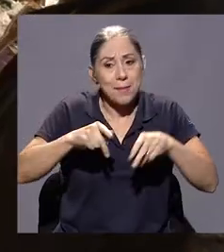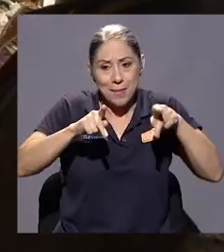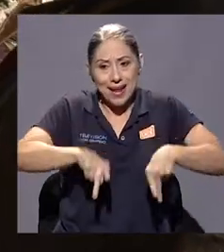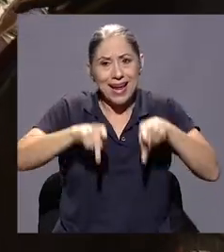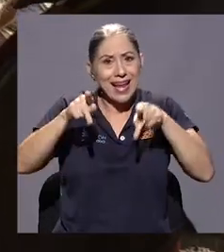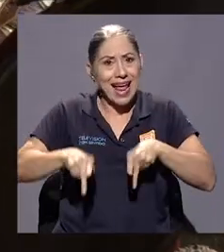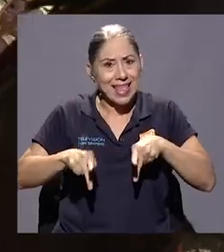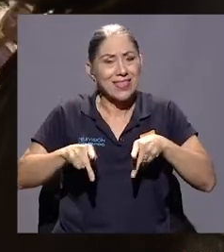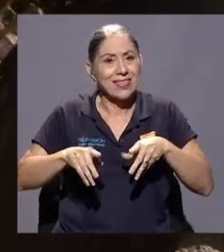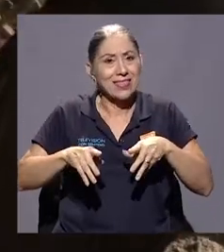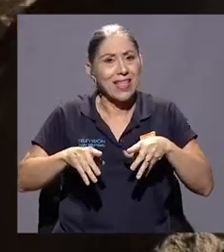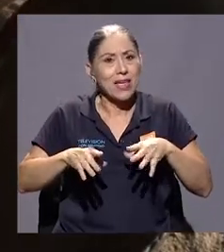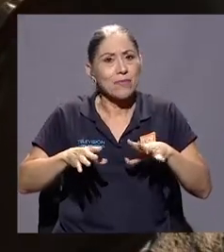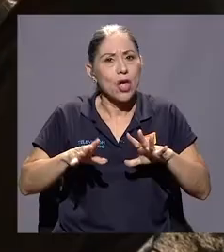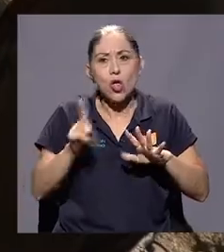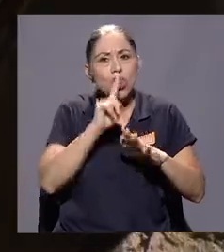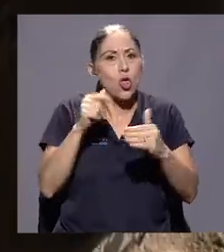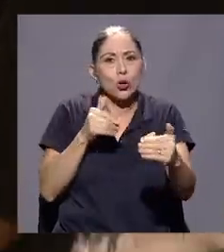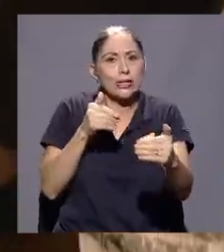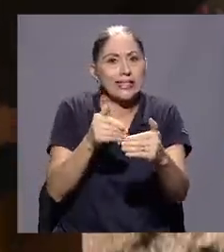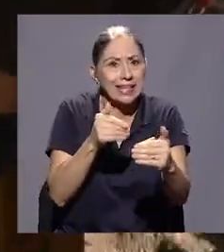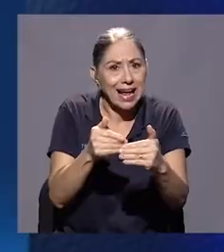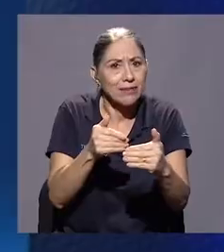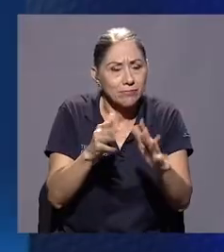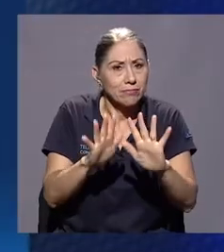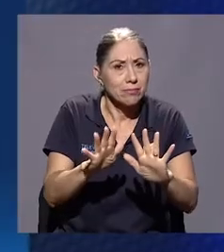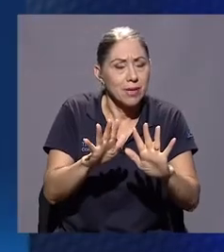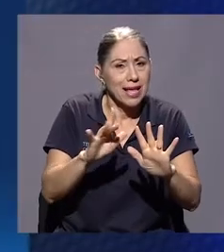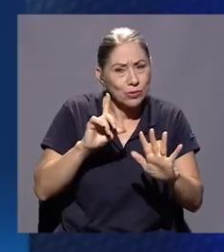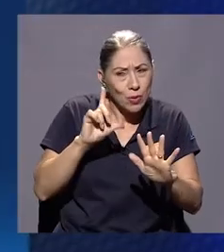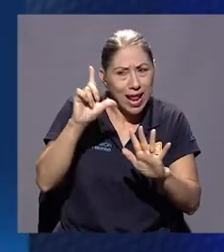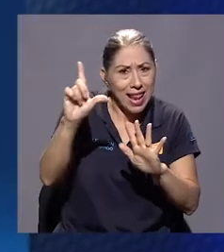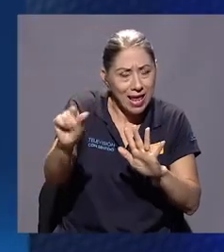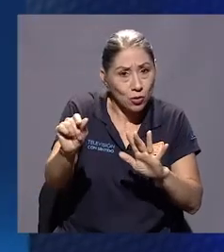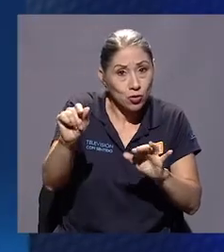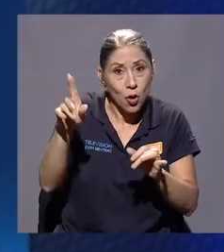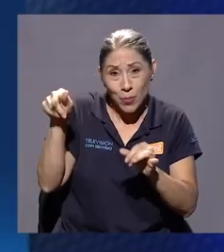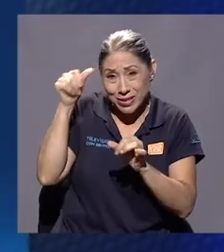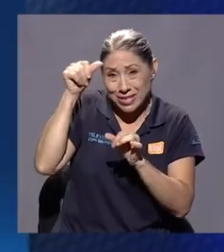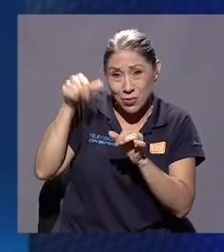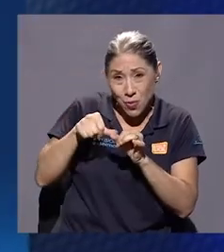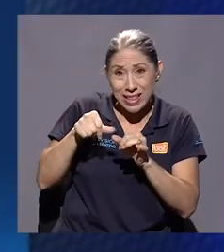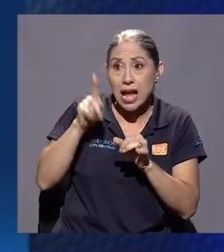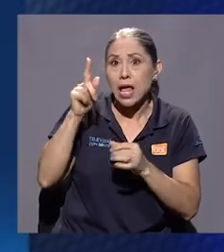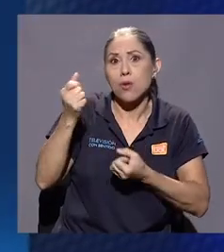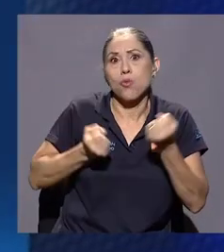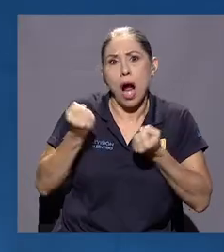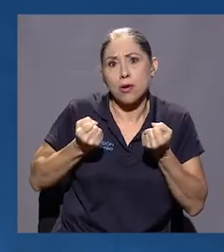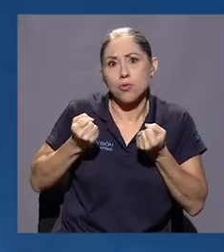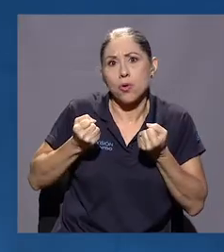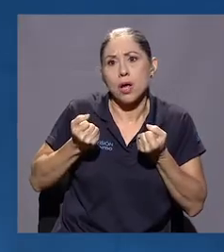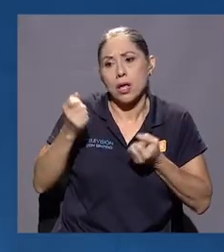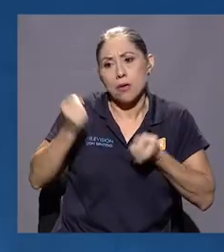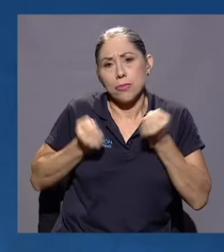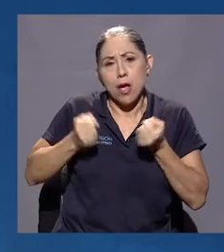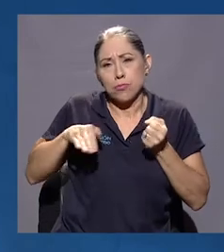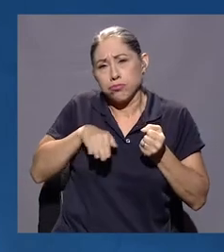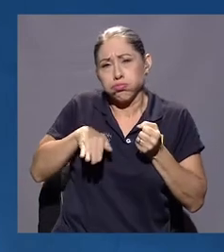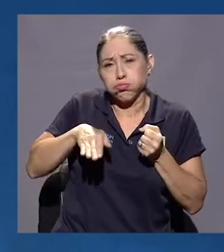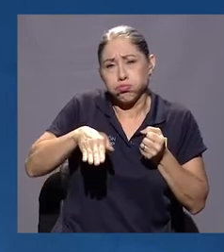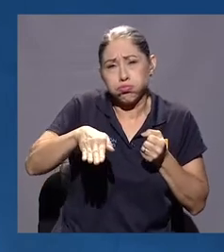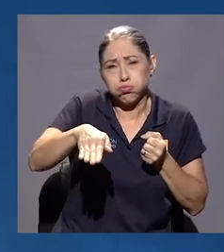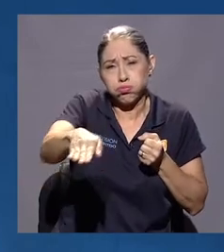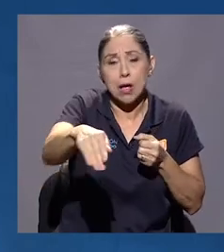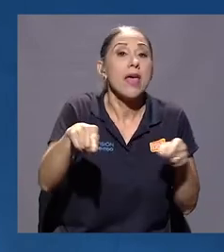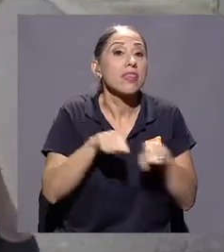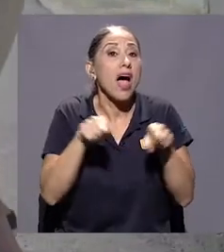la escena donde iba, porque no sé si recuerdas que hay un carro que corre rápido en medio de las calles, los